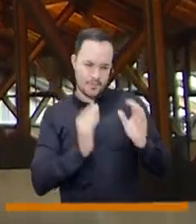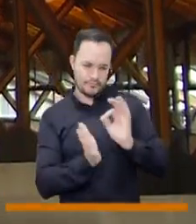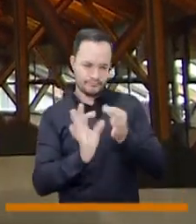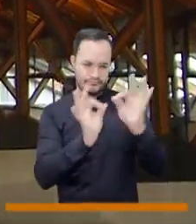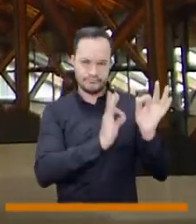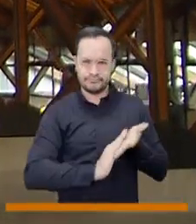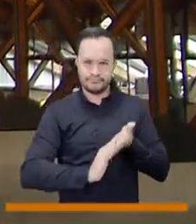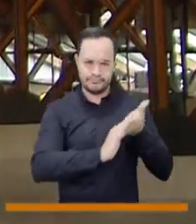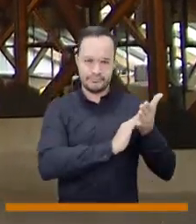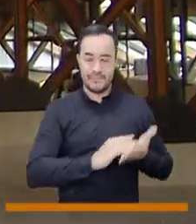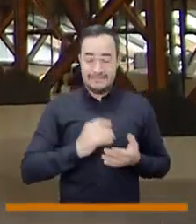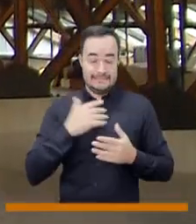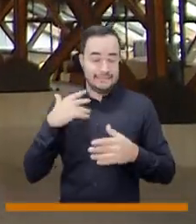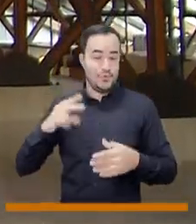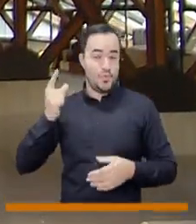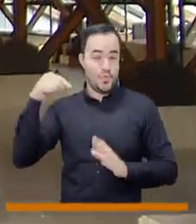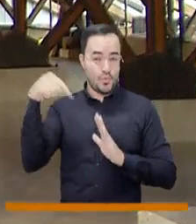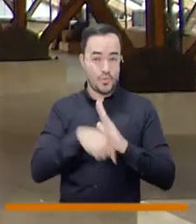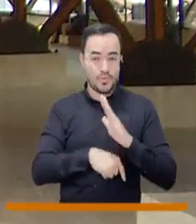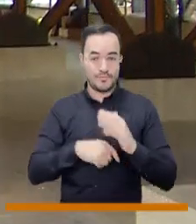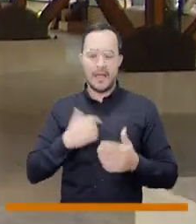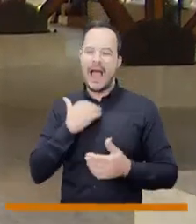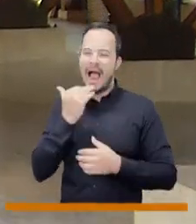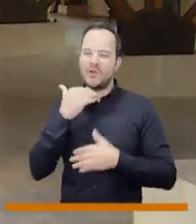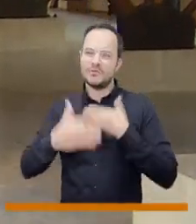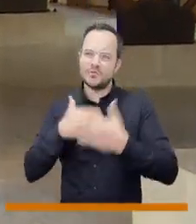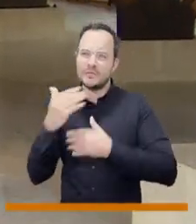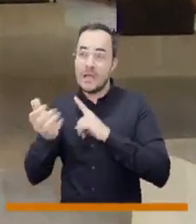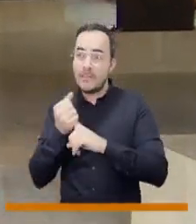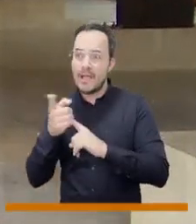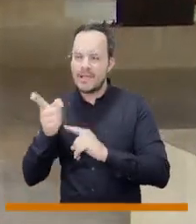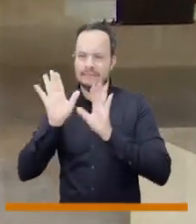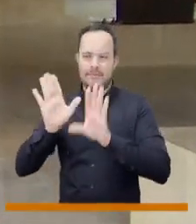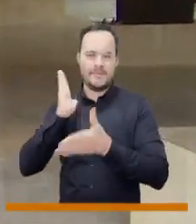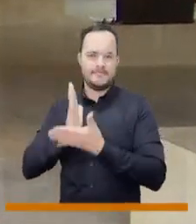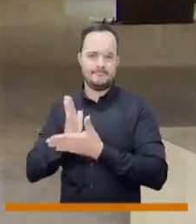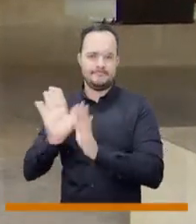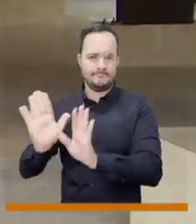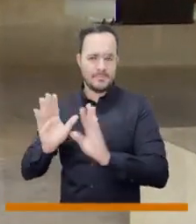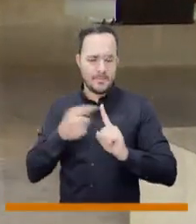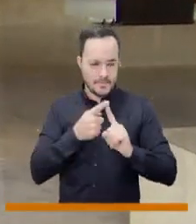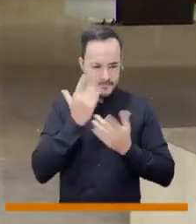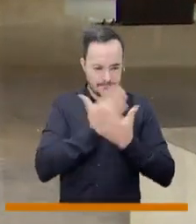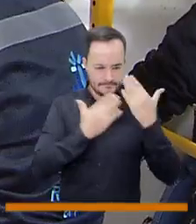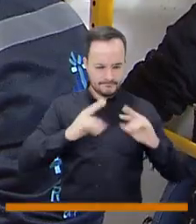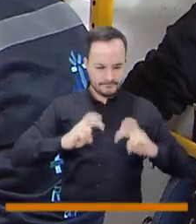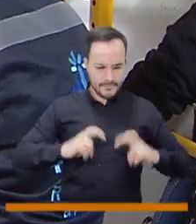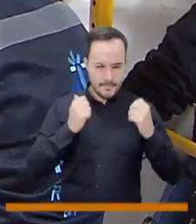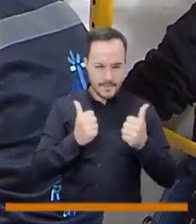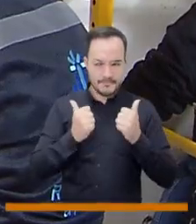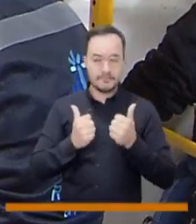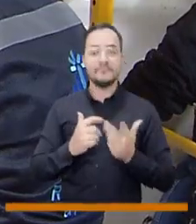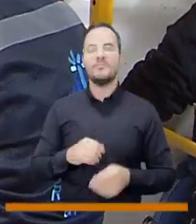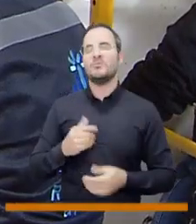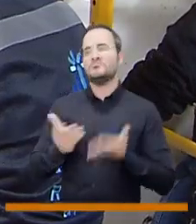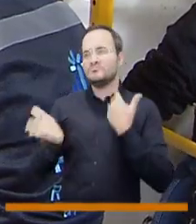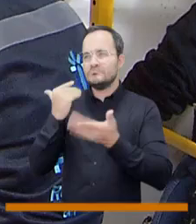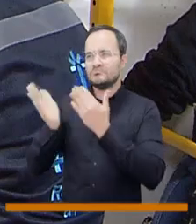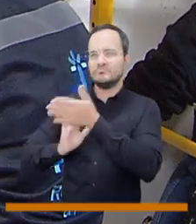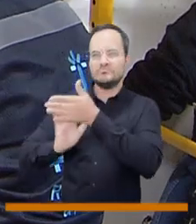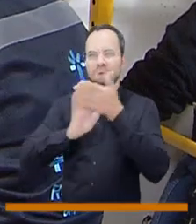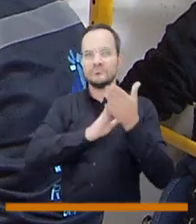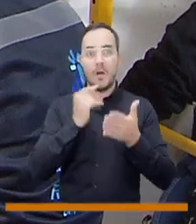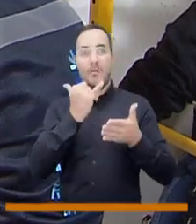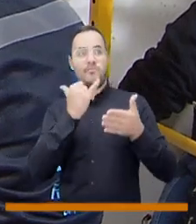pero cuando fuimos trabajando encontramos cosas paramos pensamos y estudiamos cómo atenderlas nos encontramos un mural maravilloso